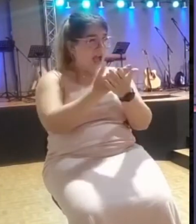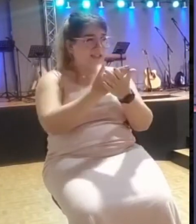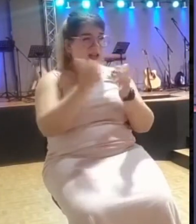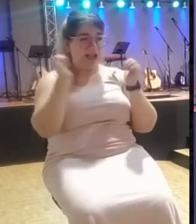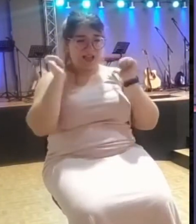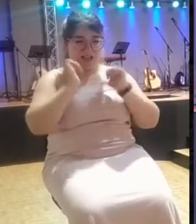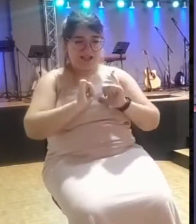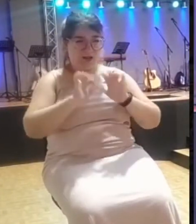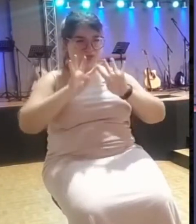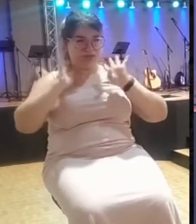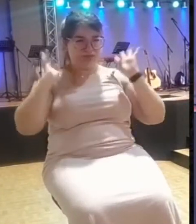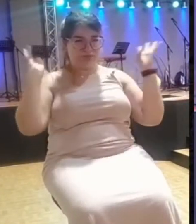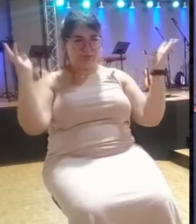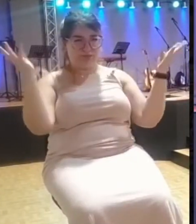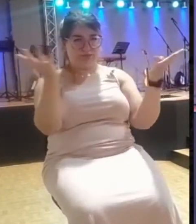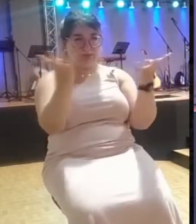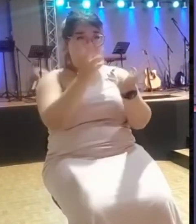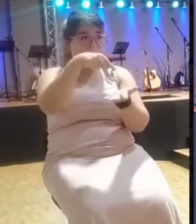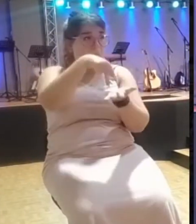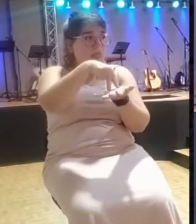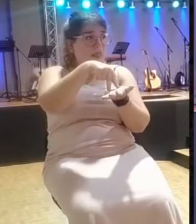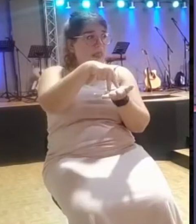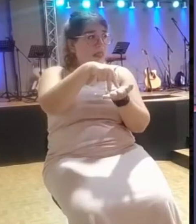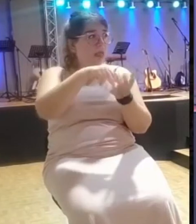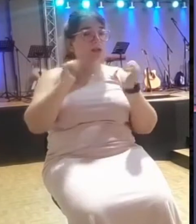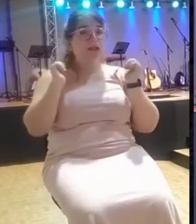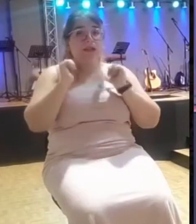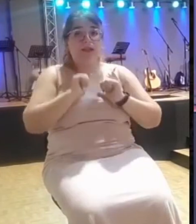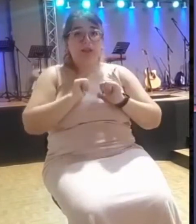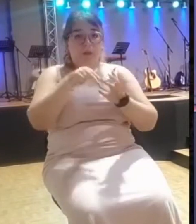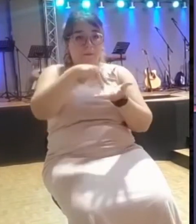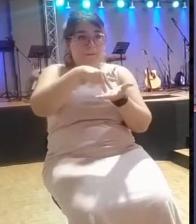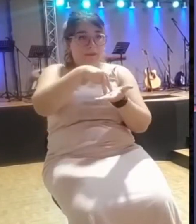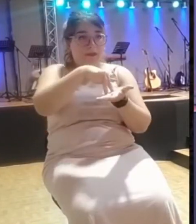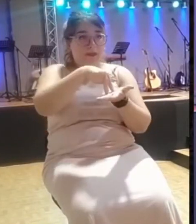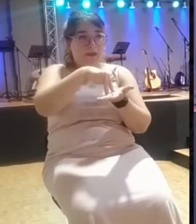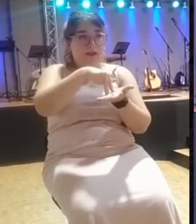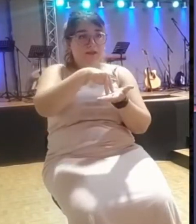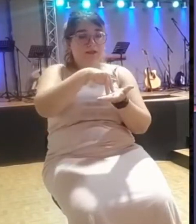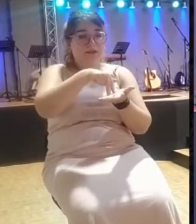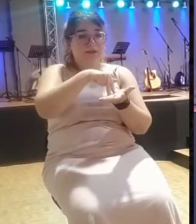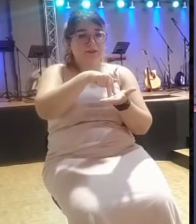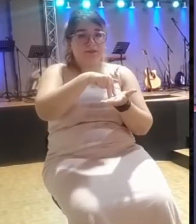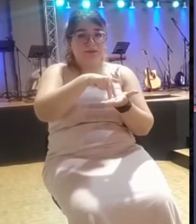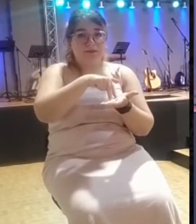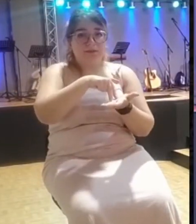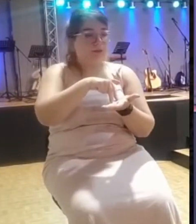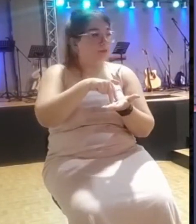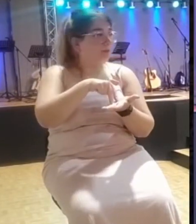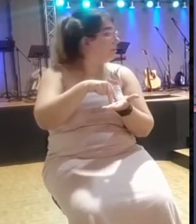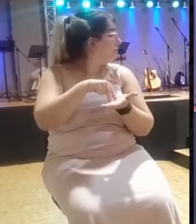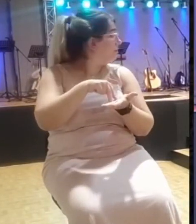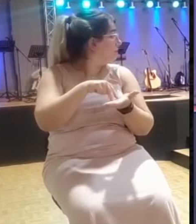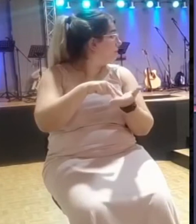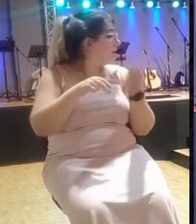y Guilherme está allí y Eliseo está en medio, panorama, por favor, piensa un poquito,